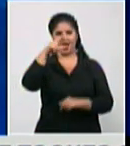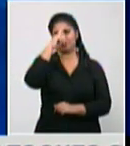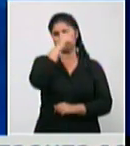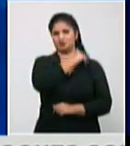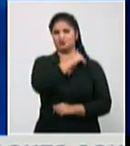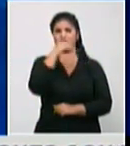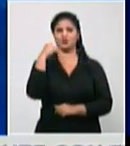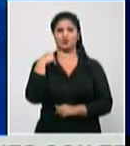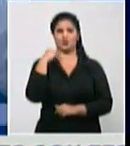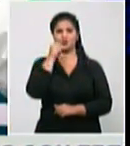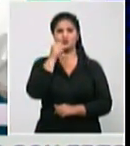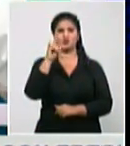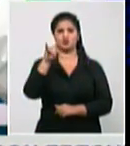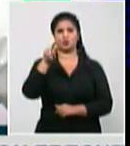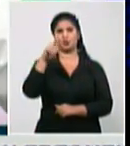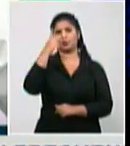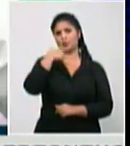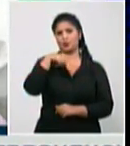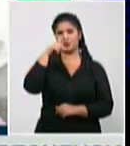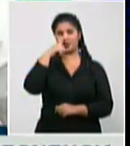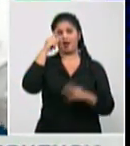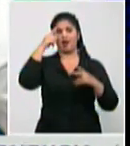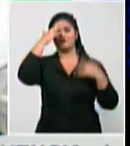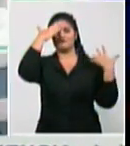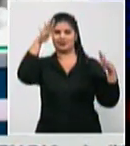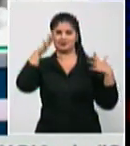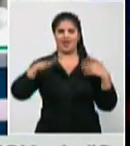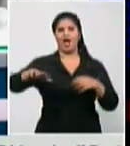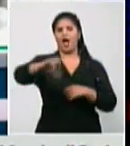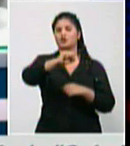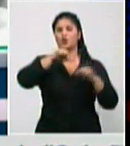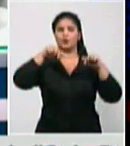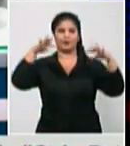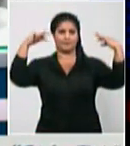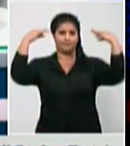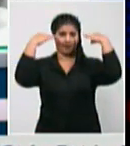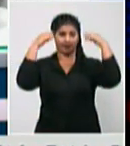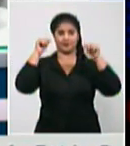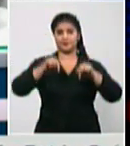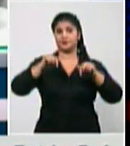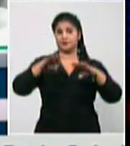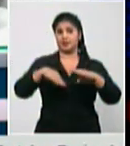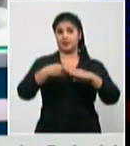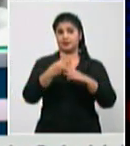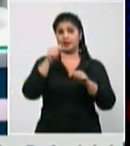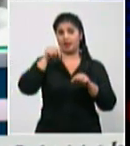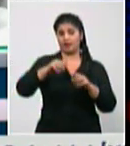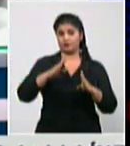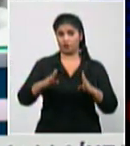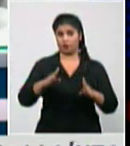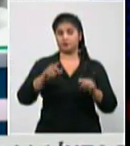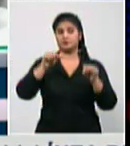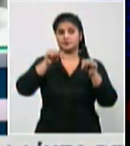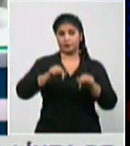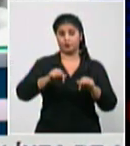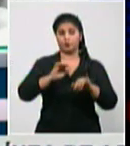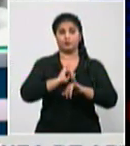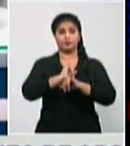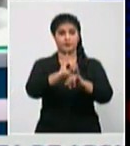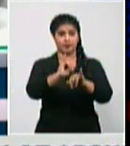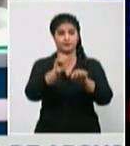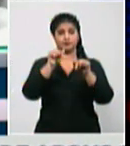equipo de realización y a usted recordarle que en esta jornada Cuba registró reportó 86